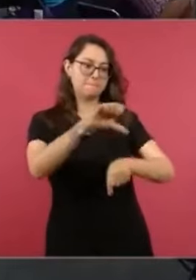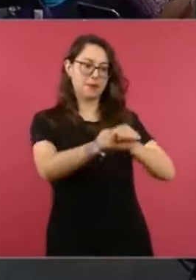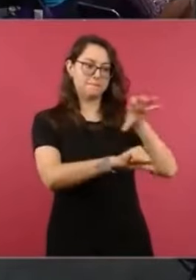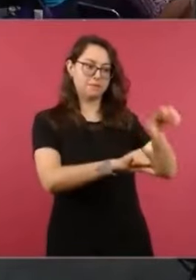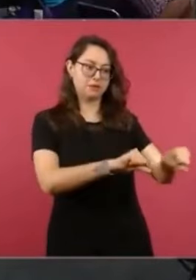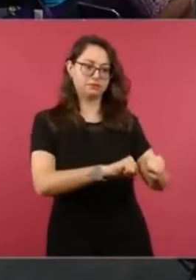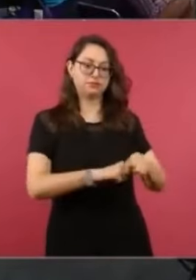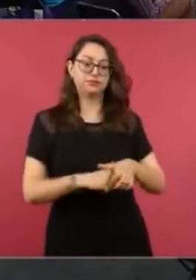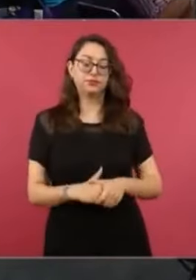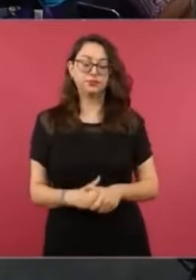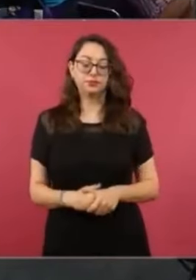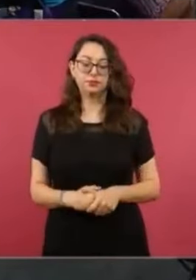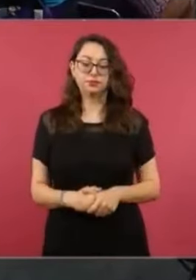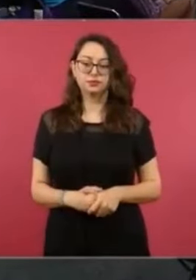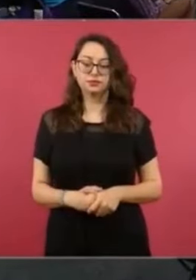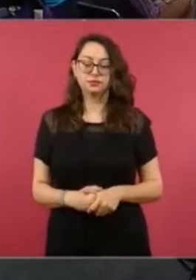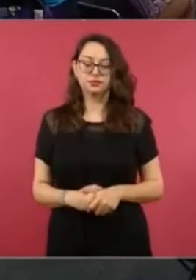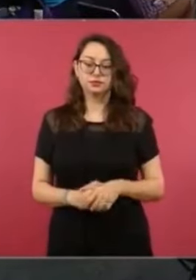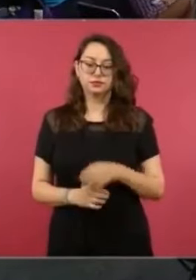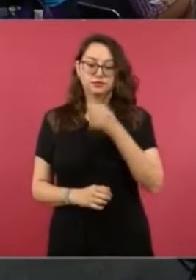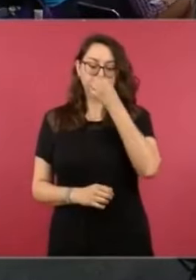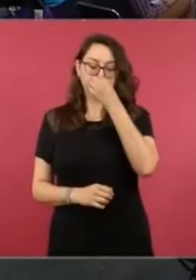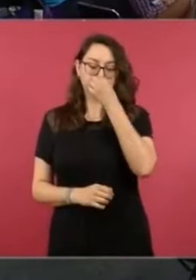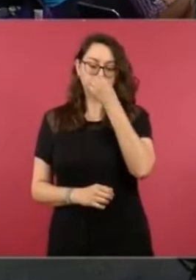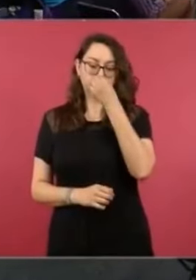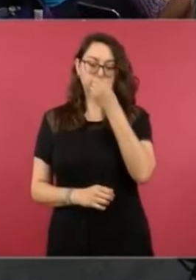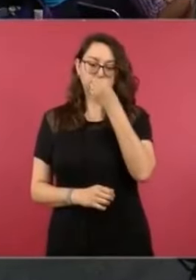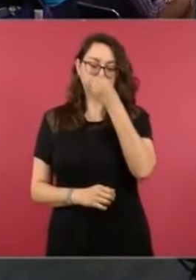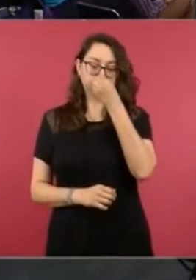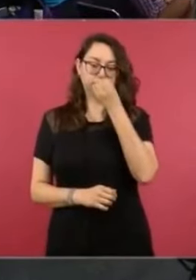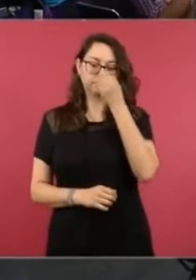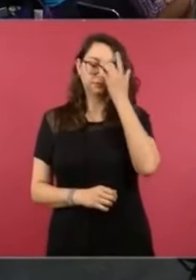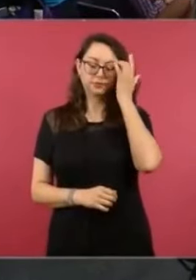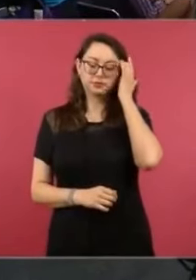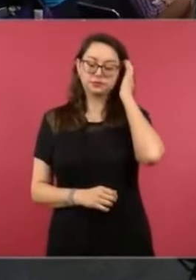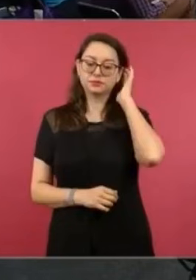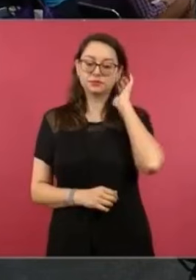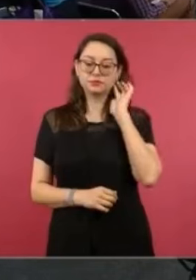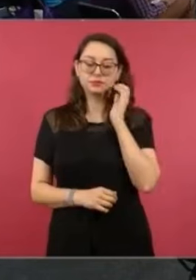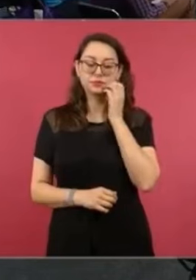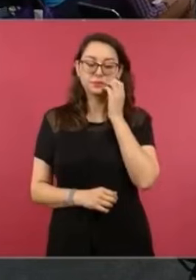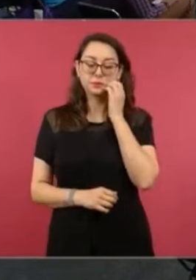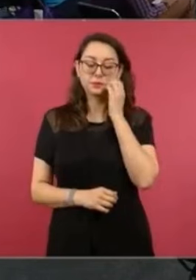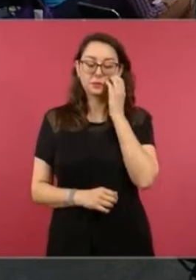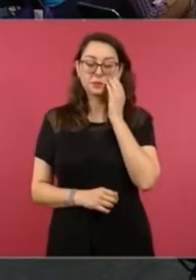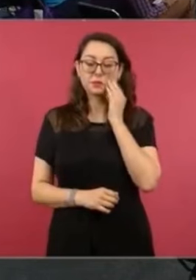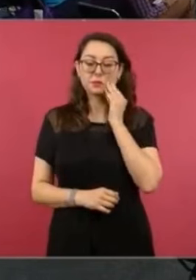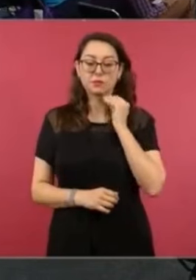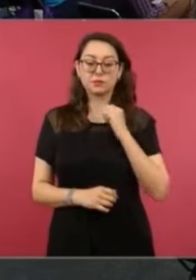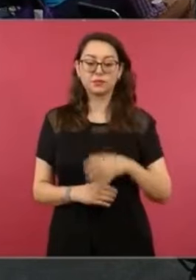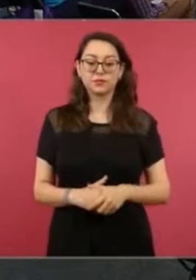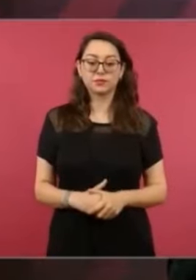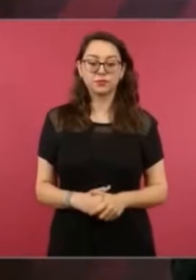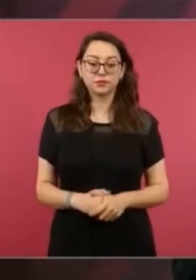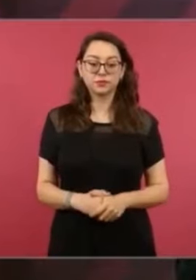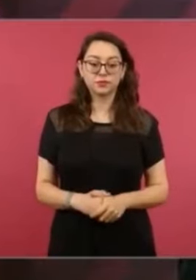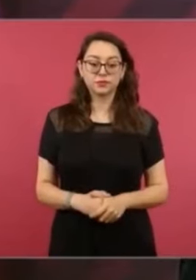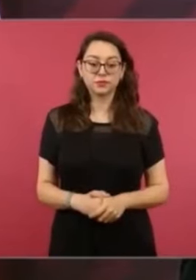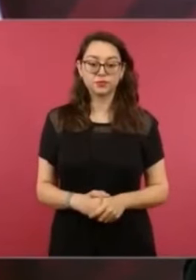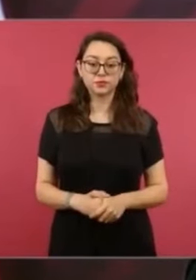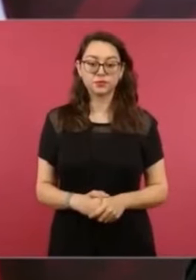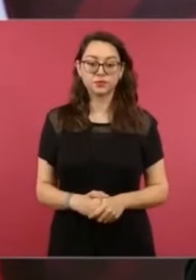las Fuerzas Armadas en este operativo detuvieron